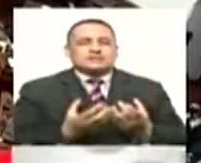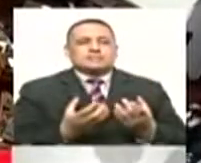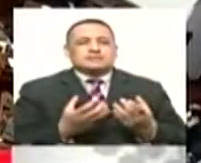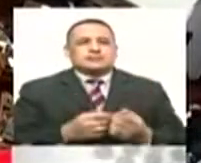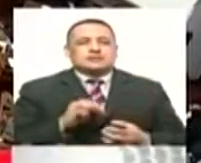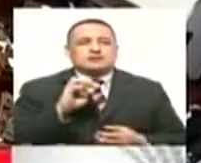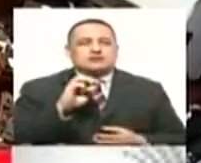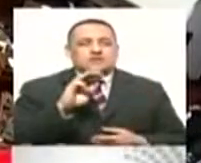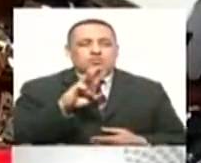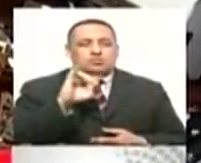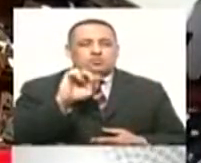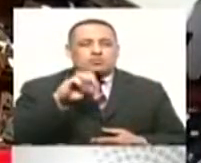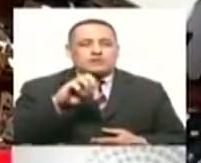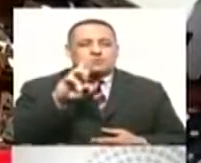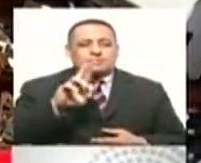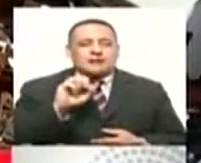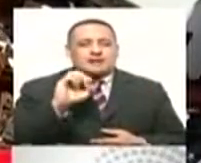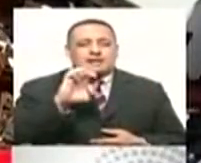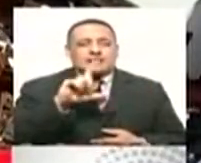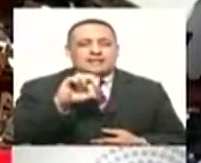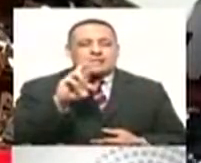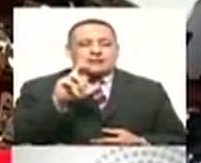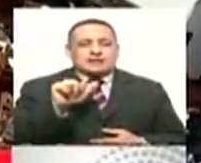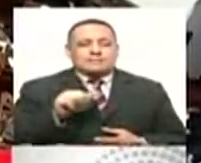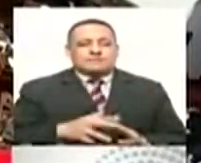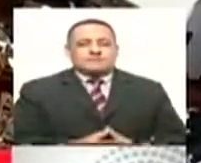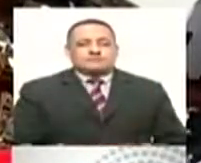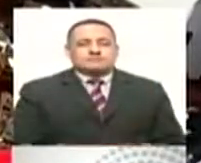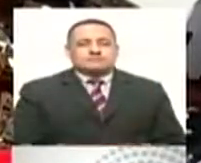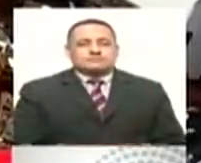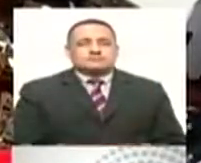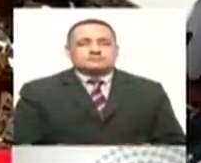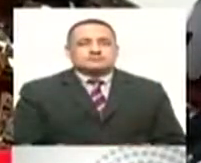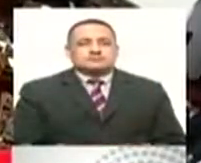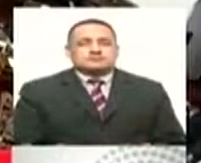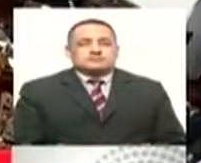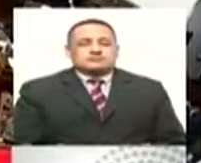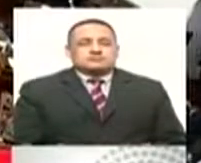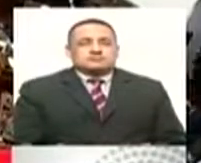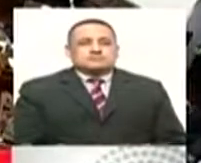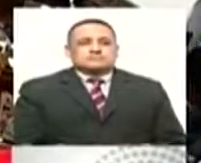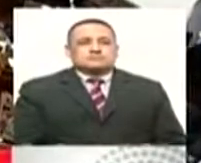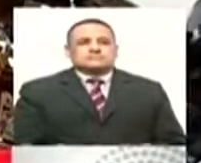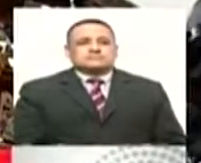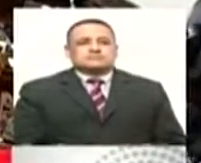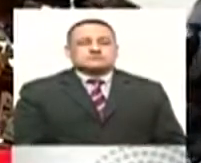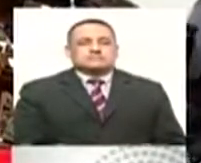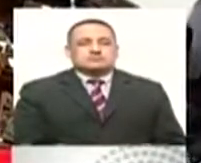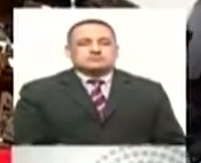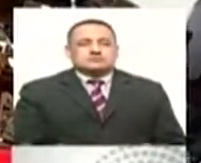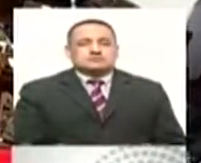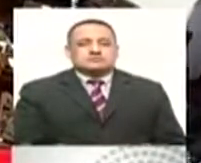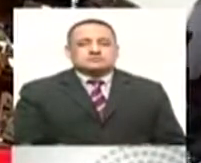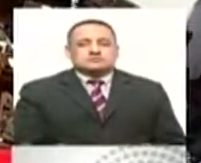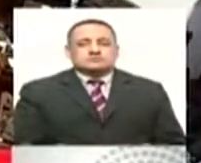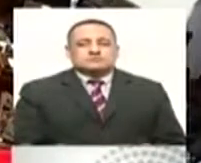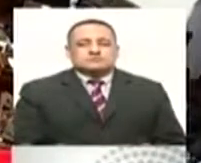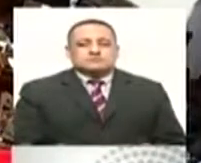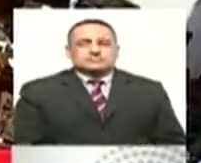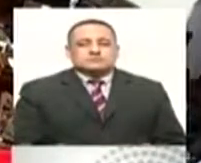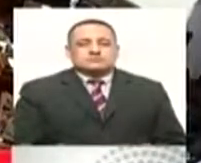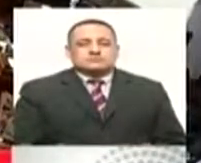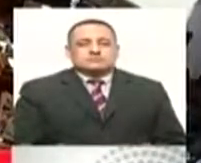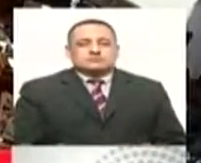Entonces, la vacunación, la protección que nos da la vacunación, es clave para que